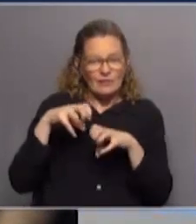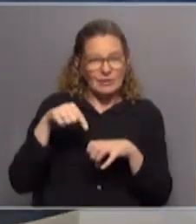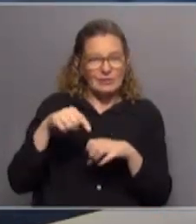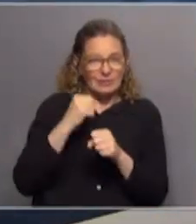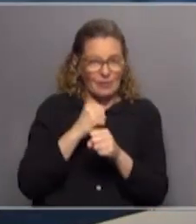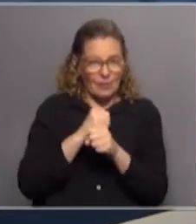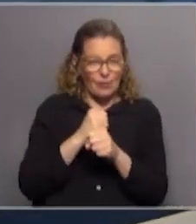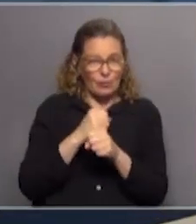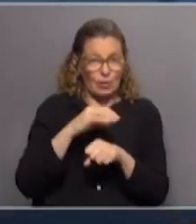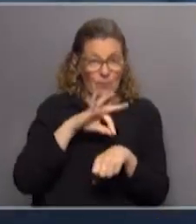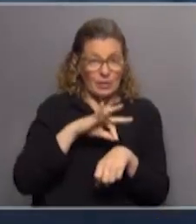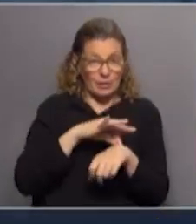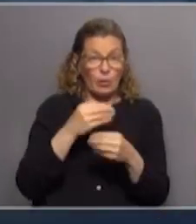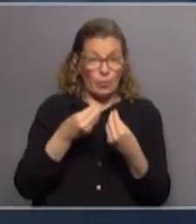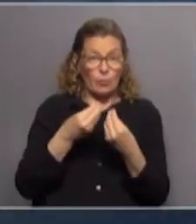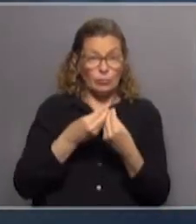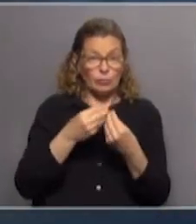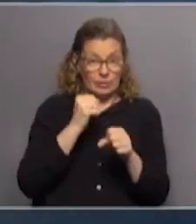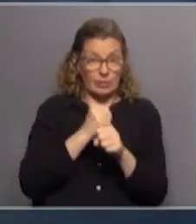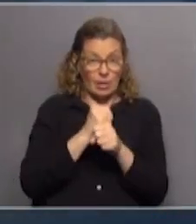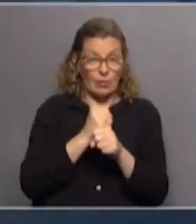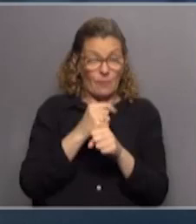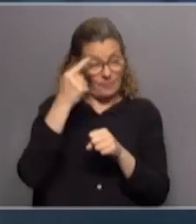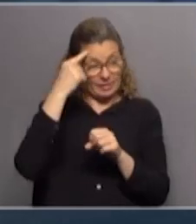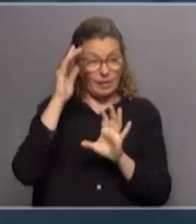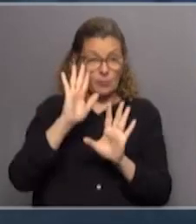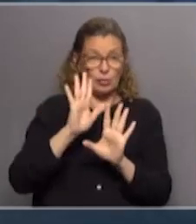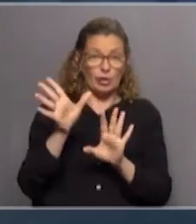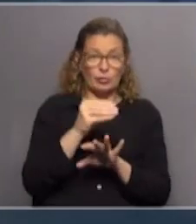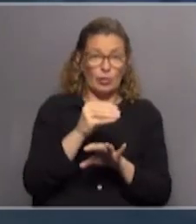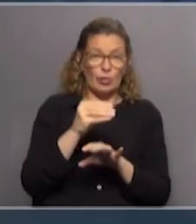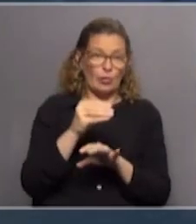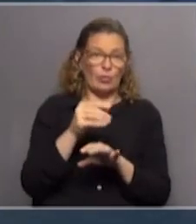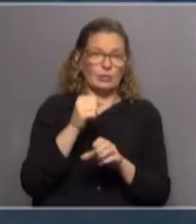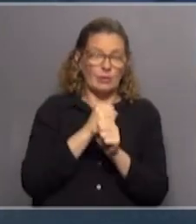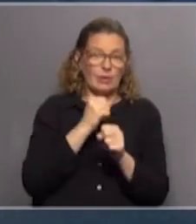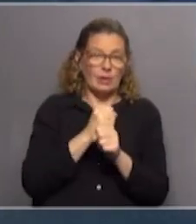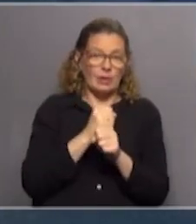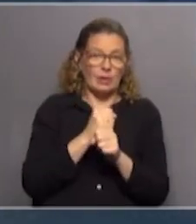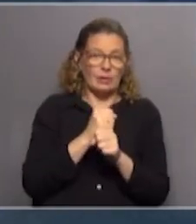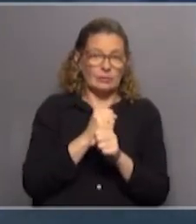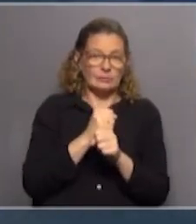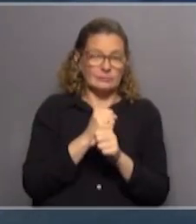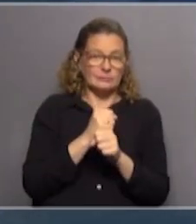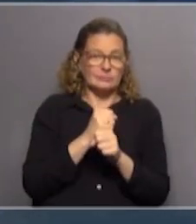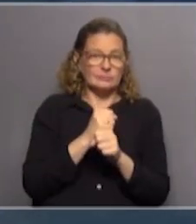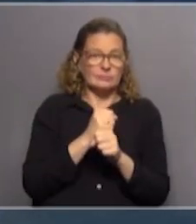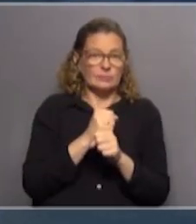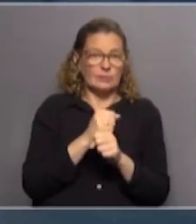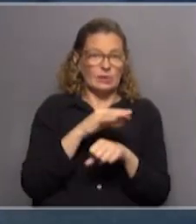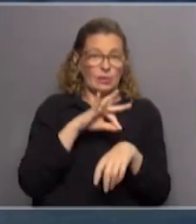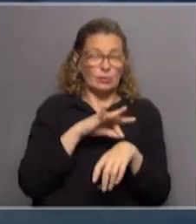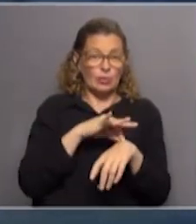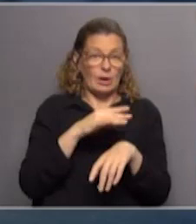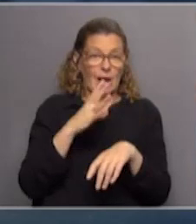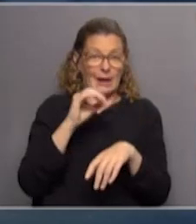trabajo en los médicos también hay muchos que viven de este trabajo no pensamos que todos hacen eso lo sabrá mejor la doctora